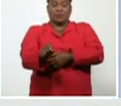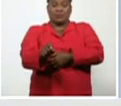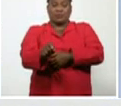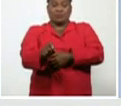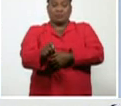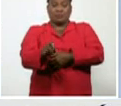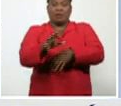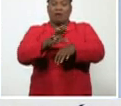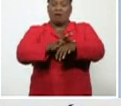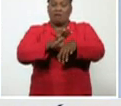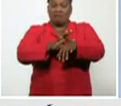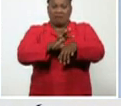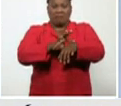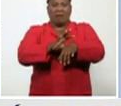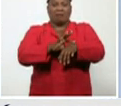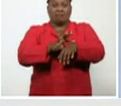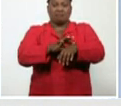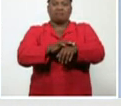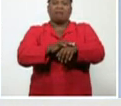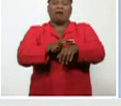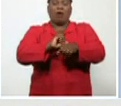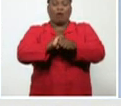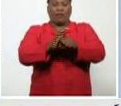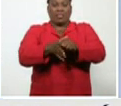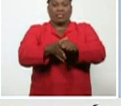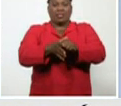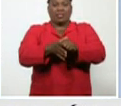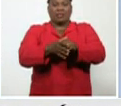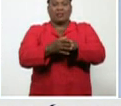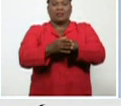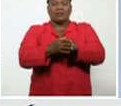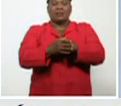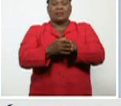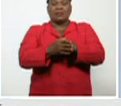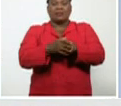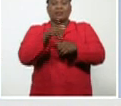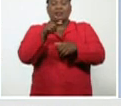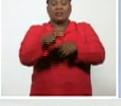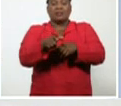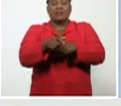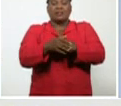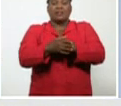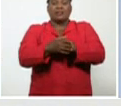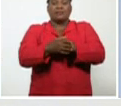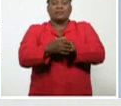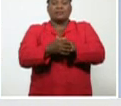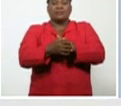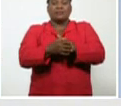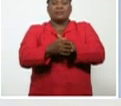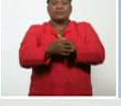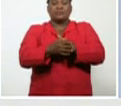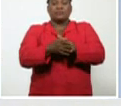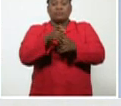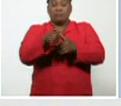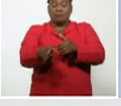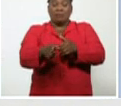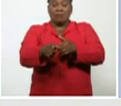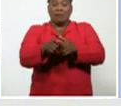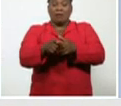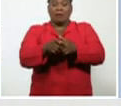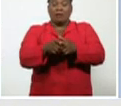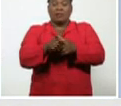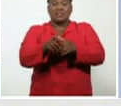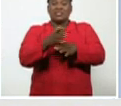la presencia del SARS-CoV-2 y por lo tanto con la COVID-19. De esta forma, en